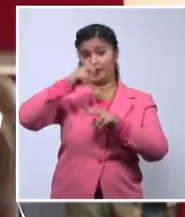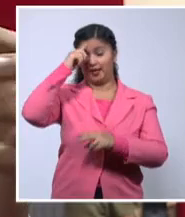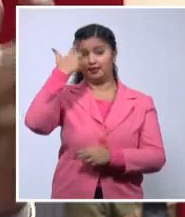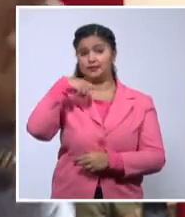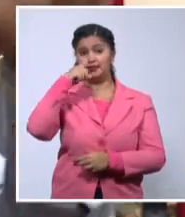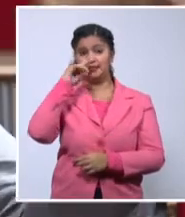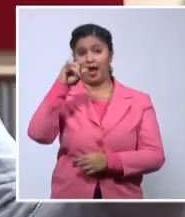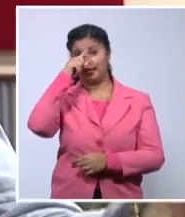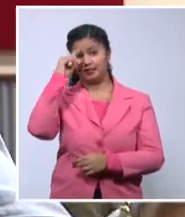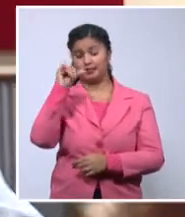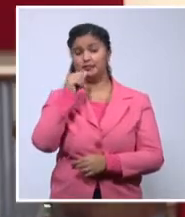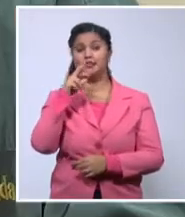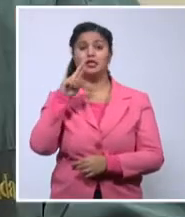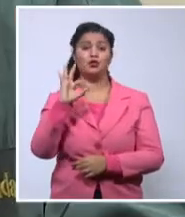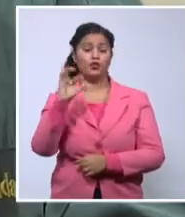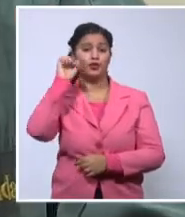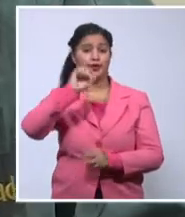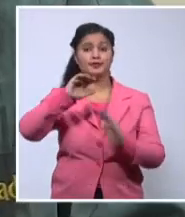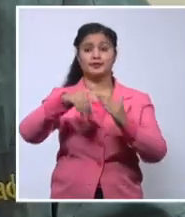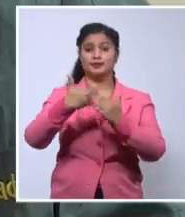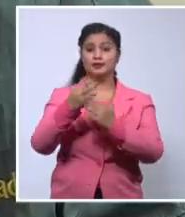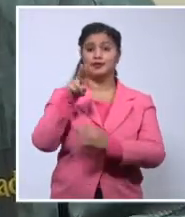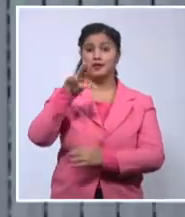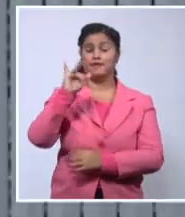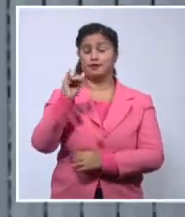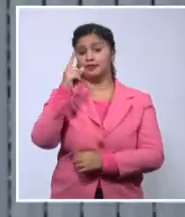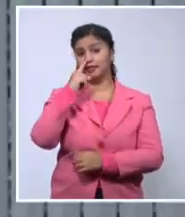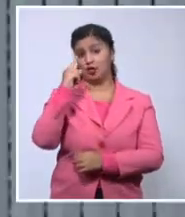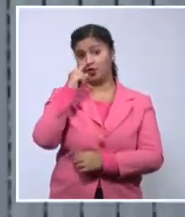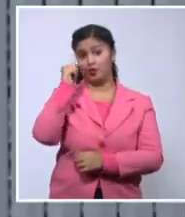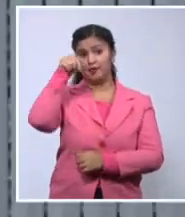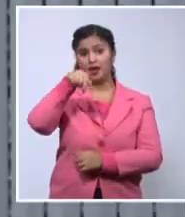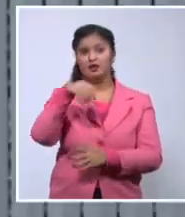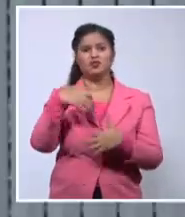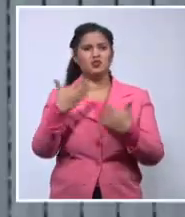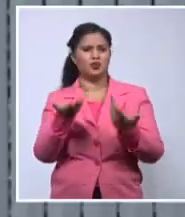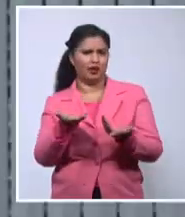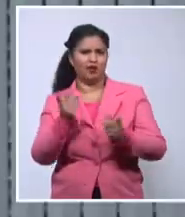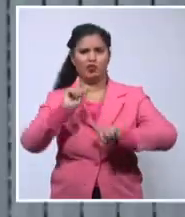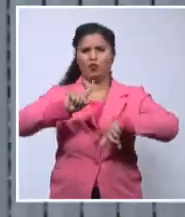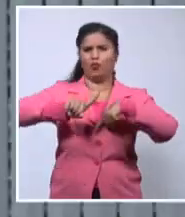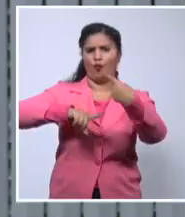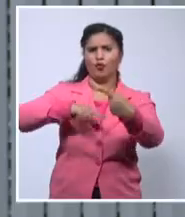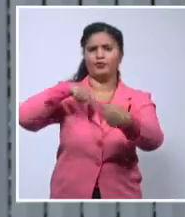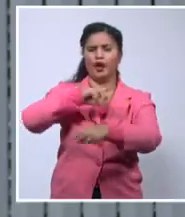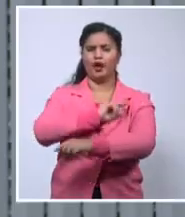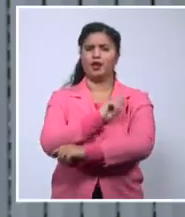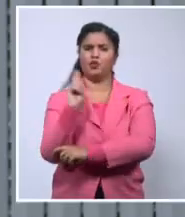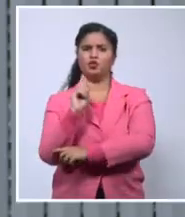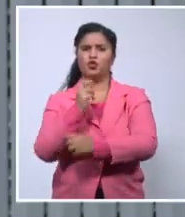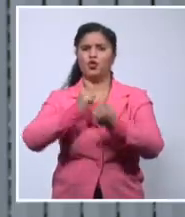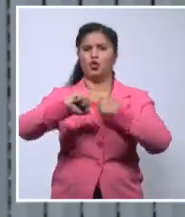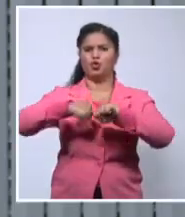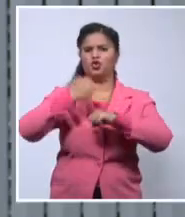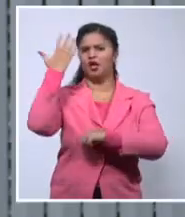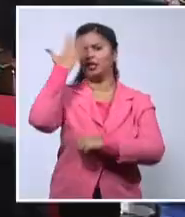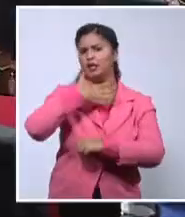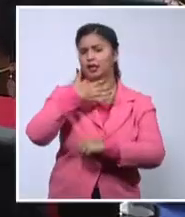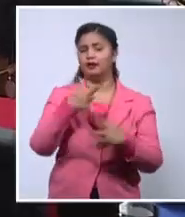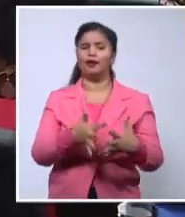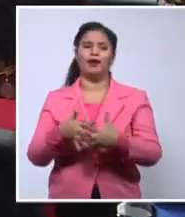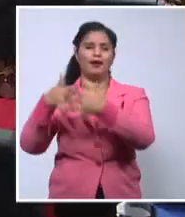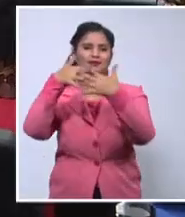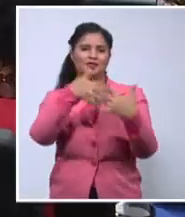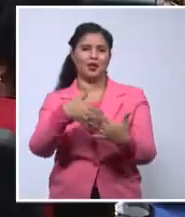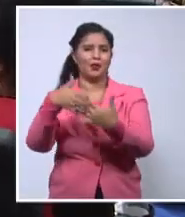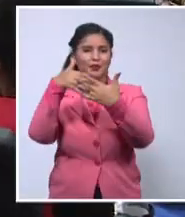Ministerio de Cultura el 27 de noviembre, aún cuando esto ha sido manipulado por los medios de prensa extranjeros y los financiados por el gobierno de Estados Unidos,